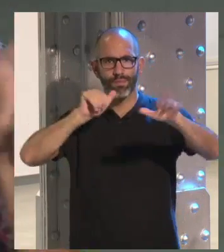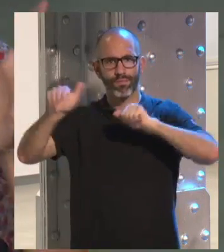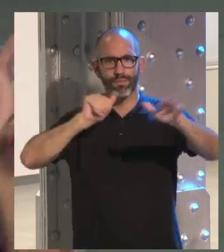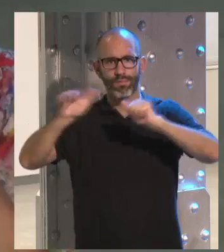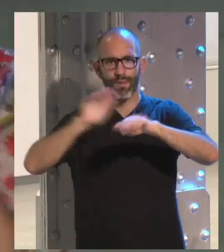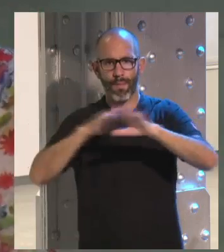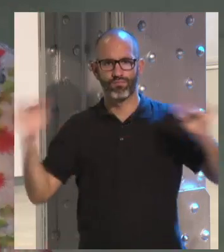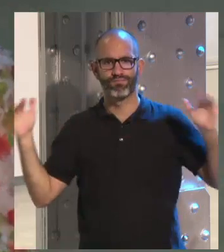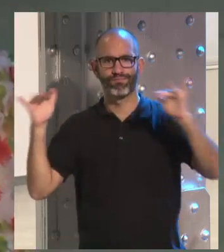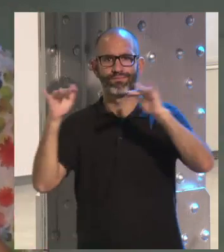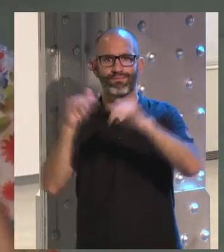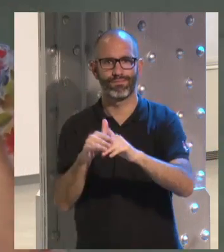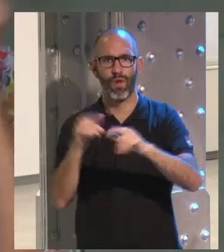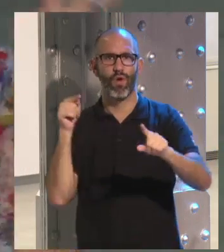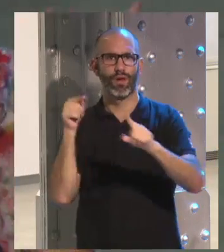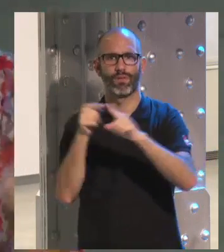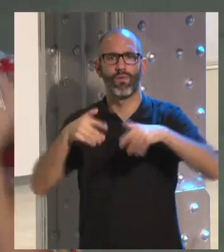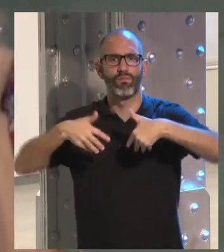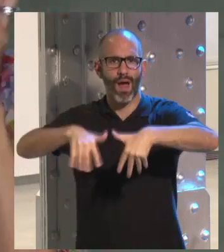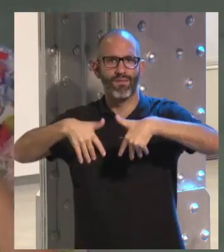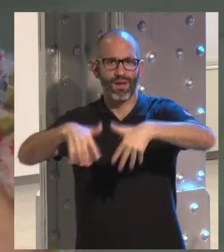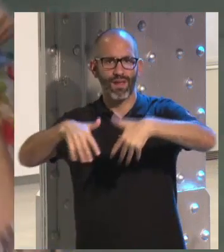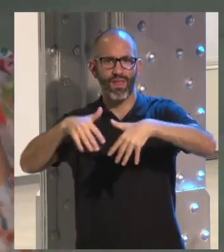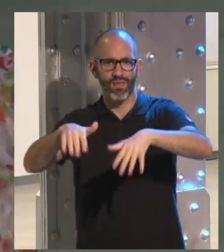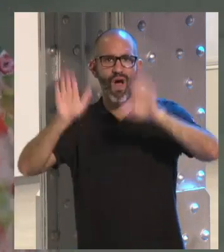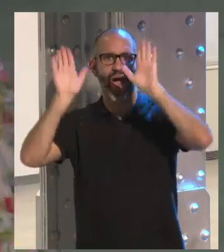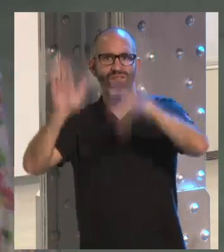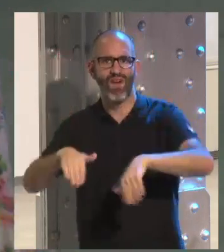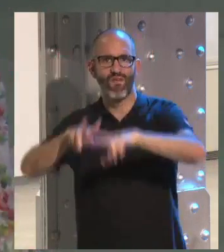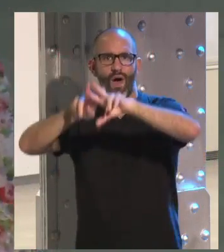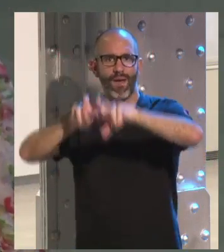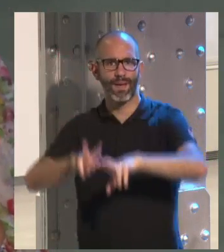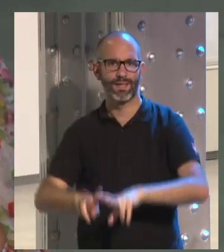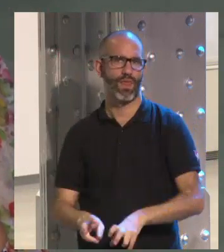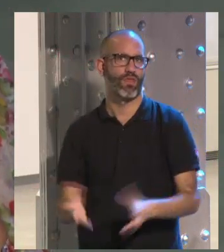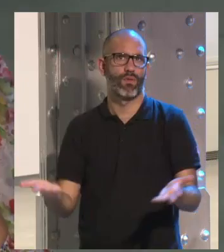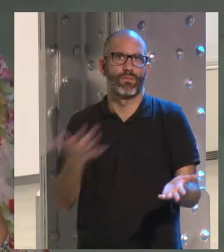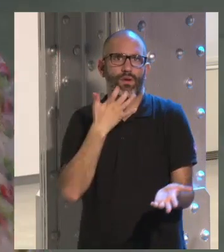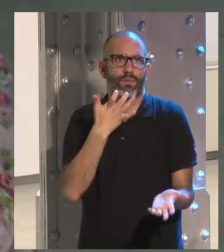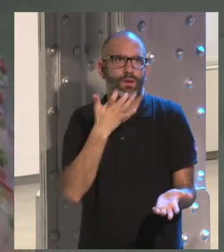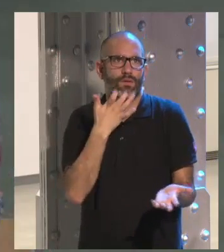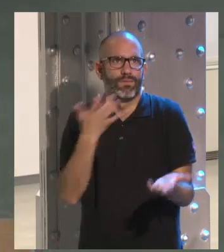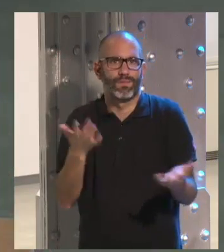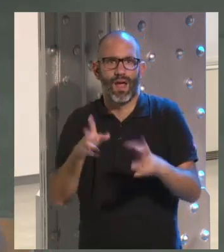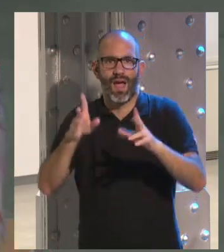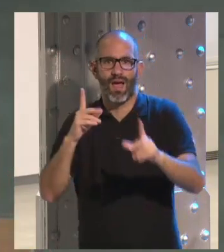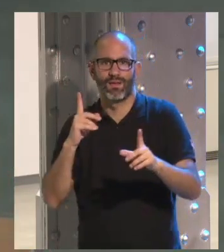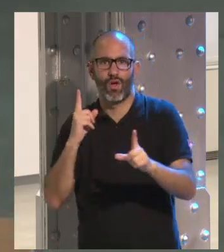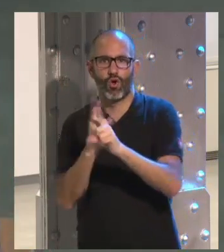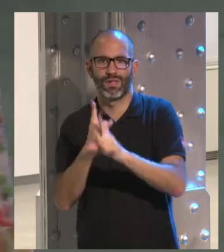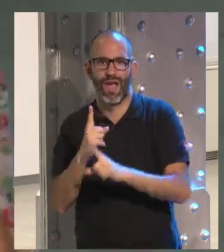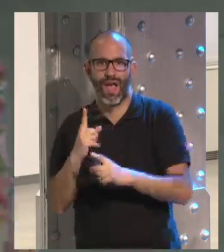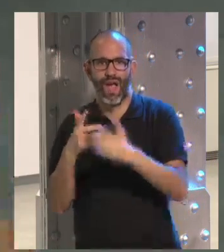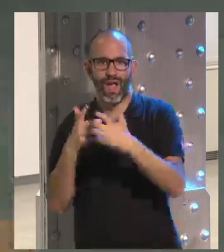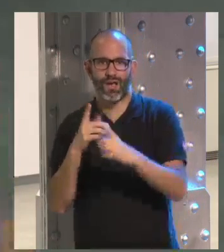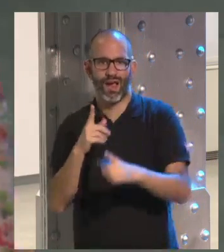bueno, pues hay una convocatoria para una manifestación a favor de la investigación, a favor del cáncer de mamá, voy a